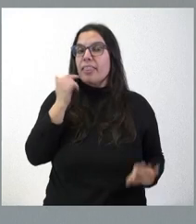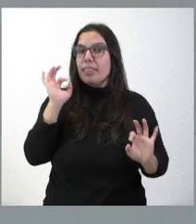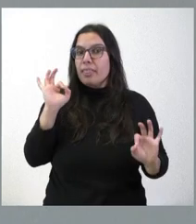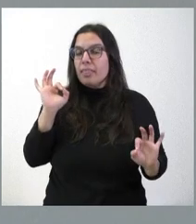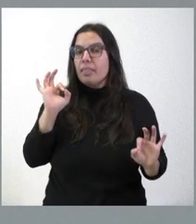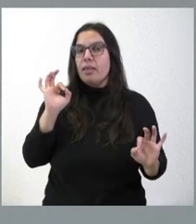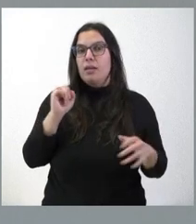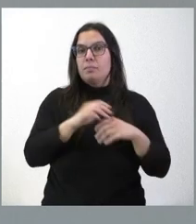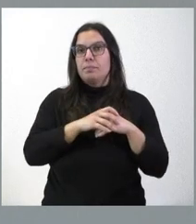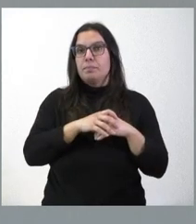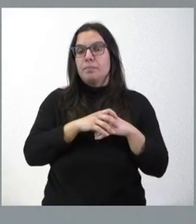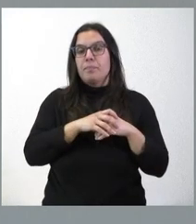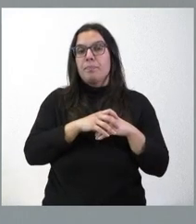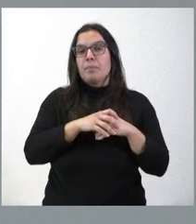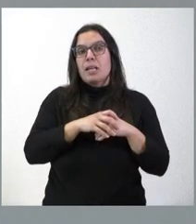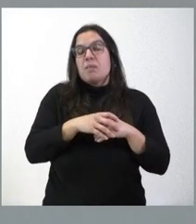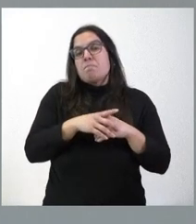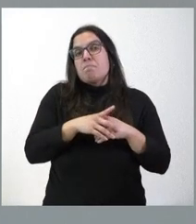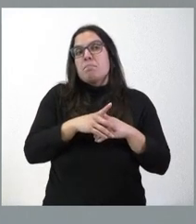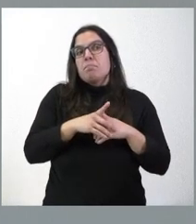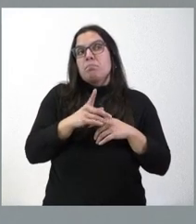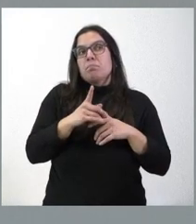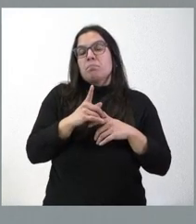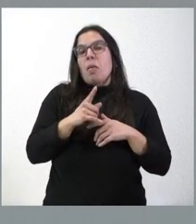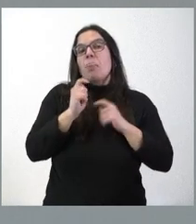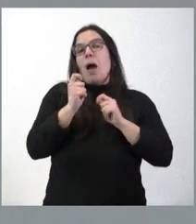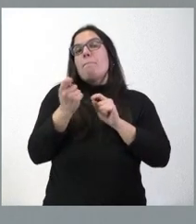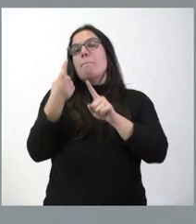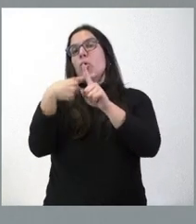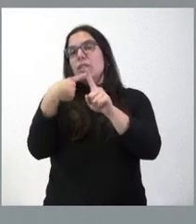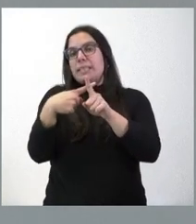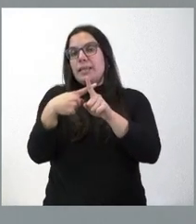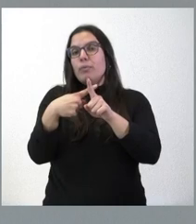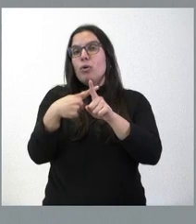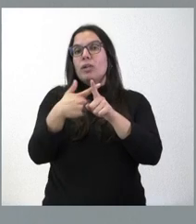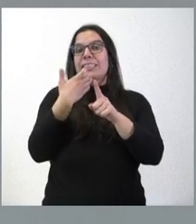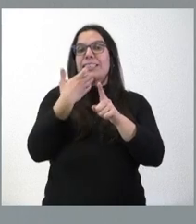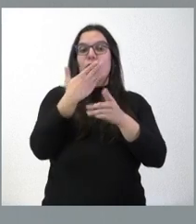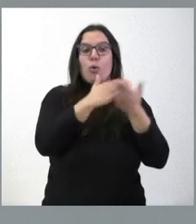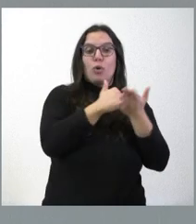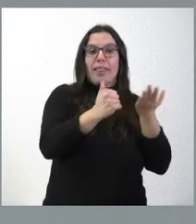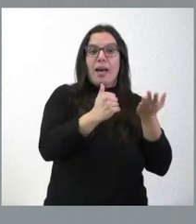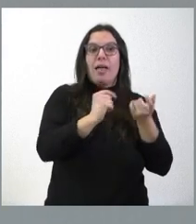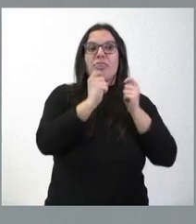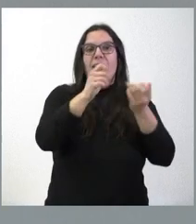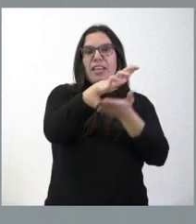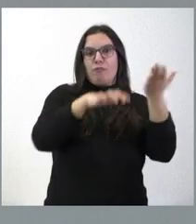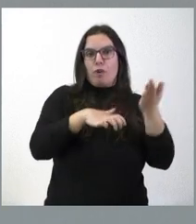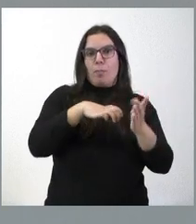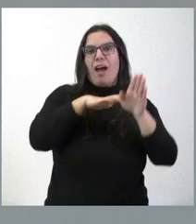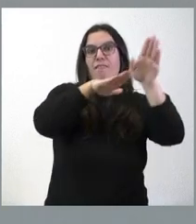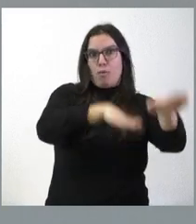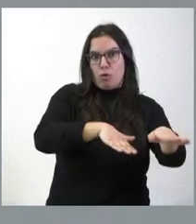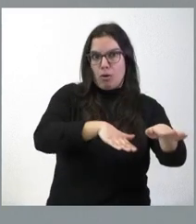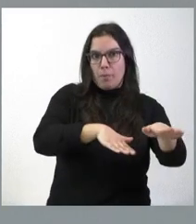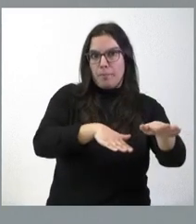se valorará positivamente el informe favorable de las comunidades autónomas por